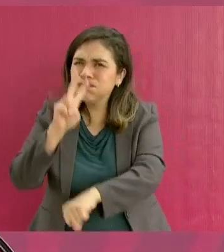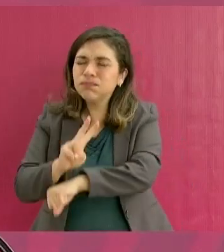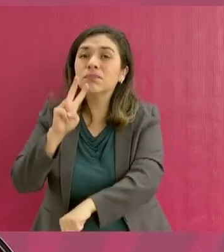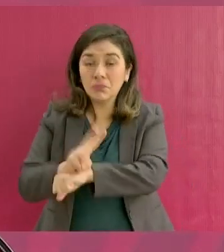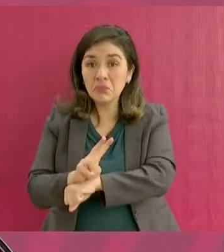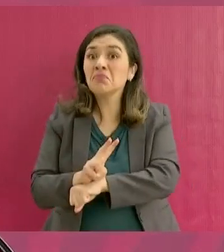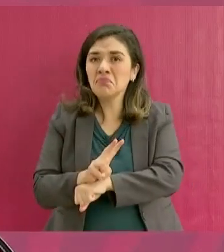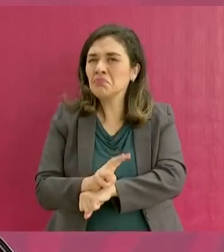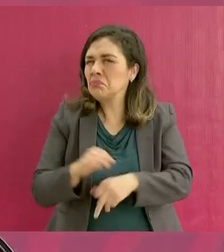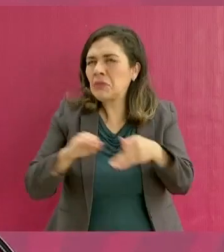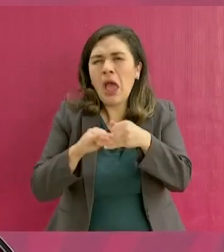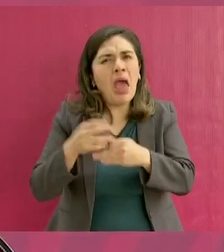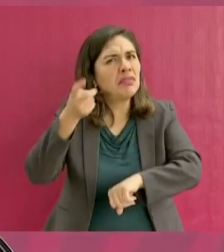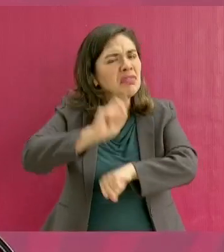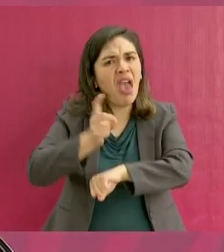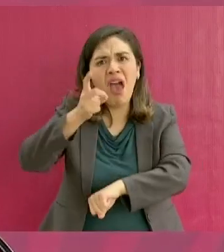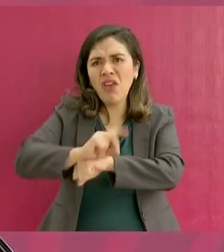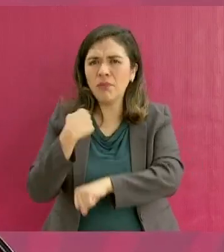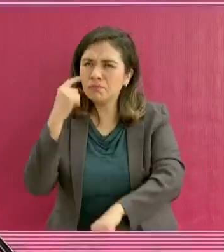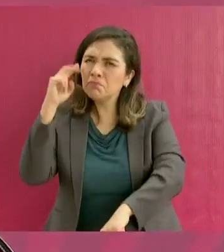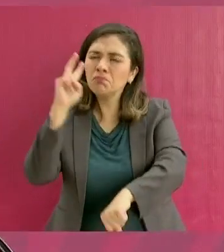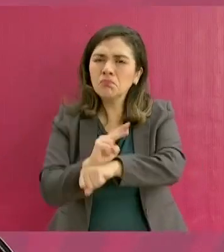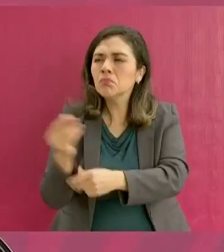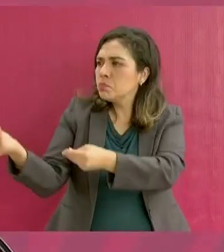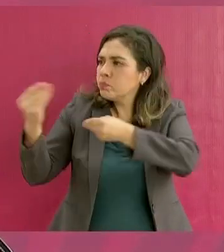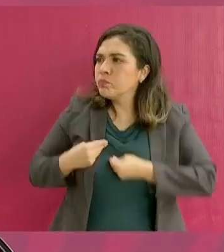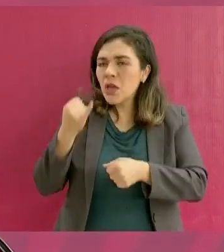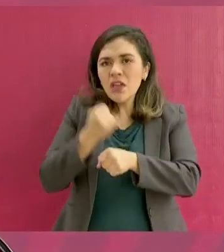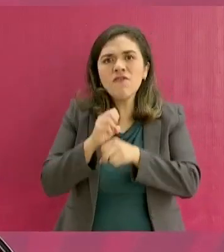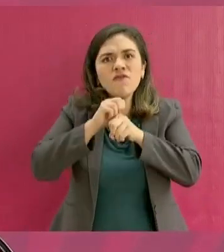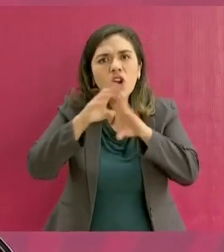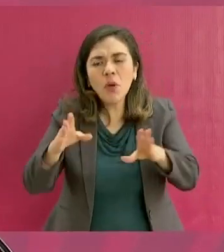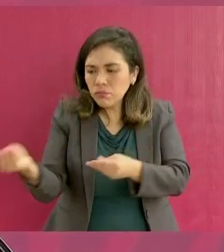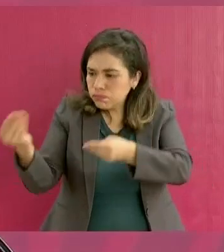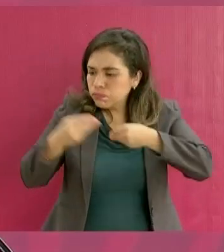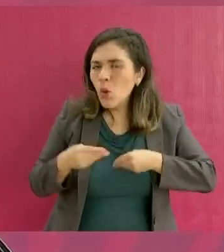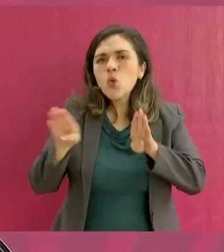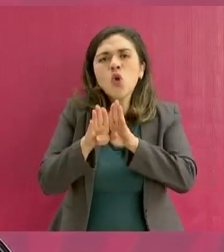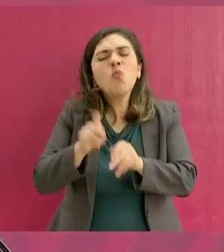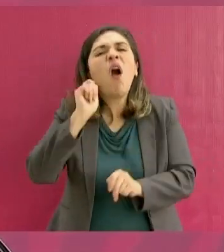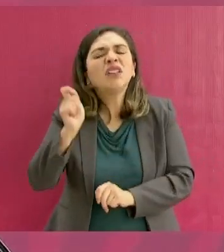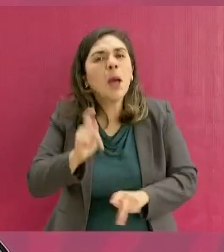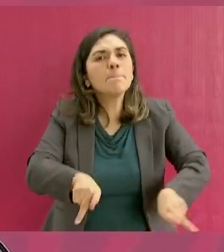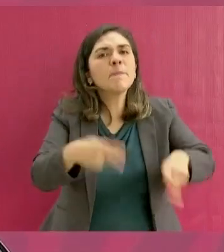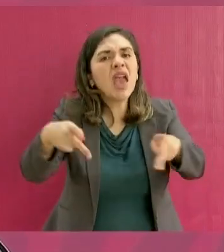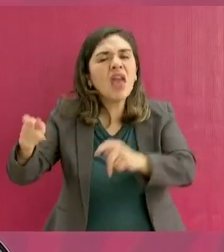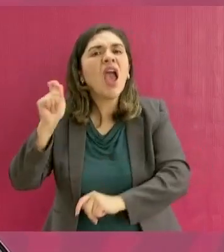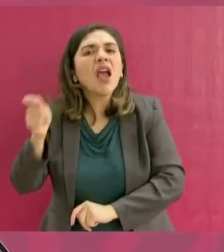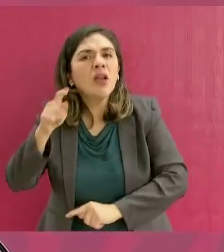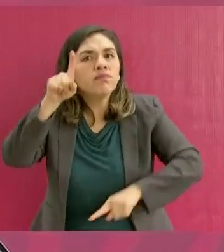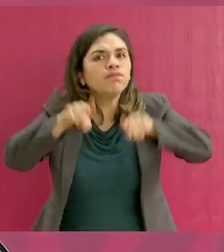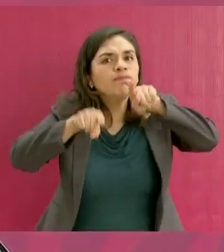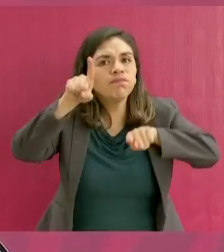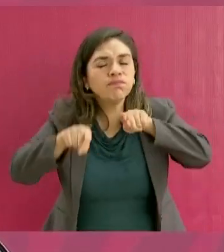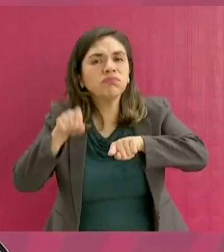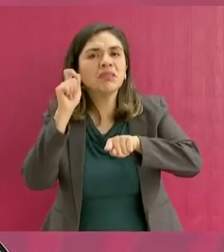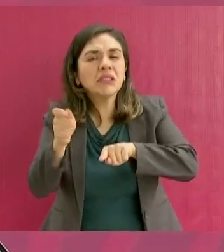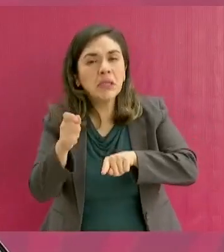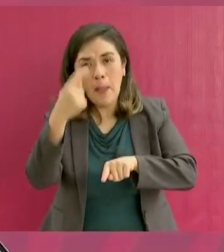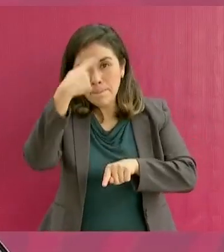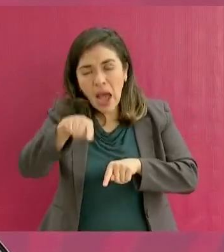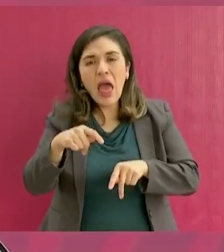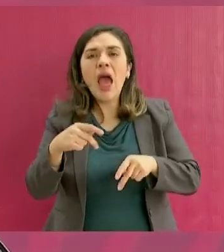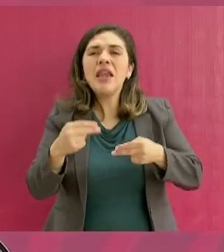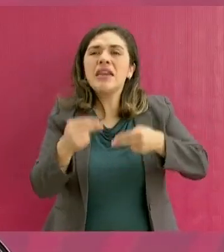casi diario tengo información de cómo están las ventas en el